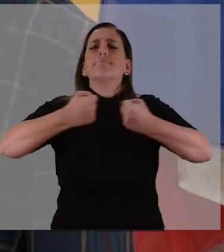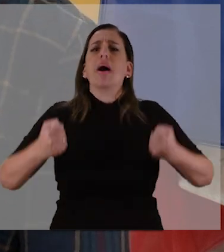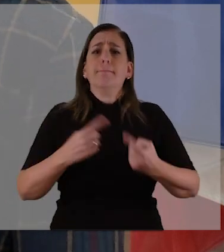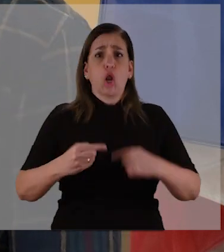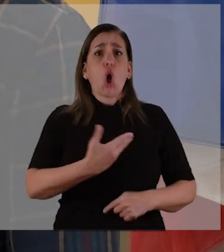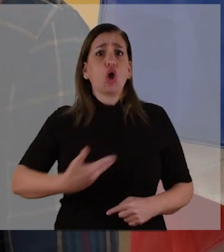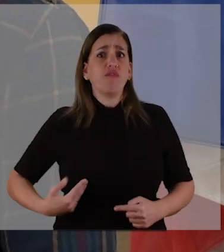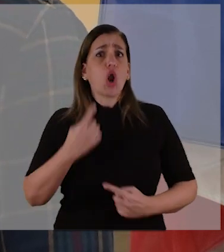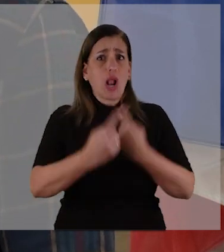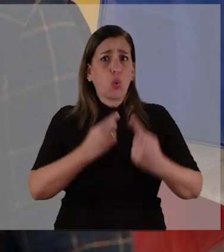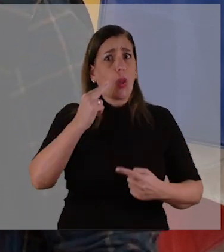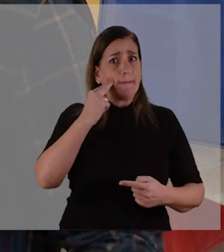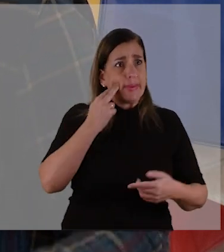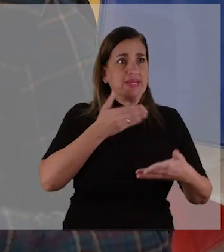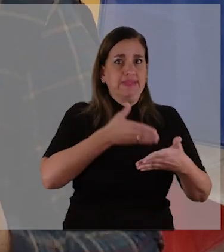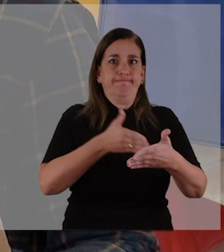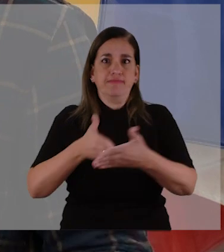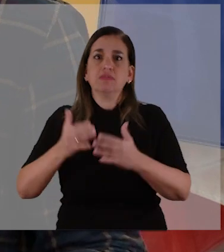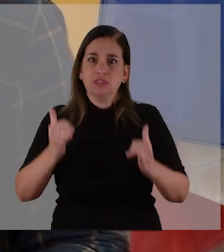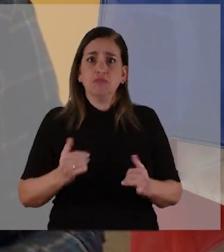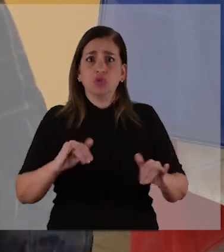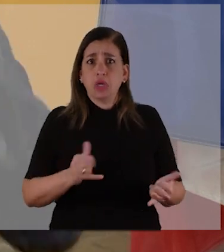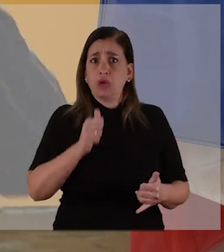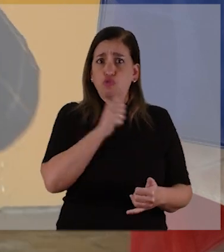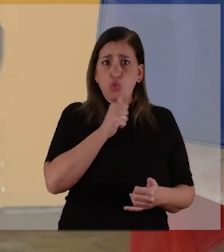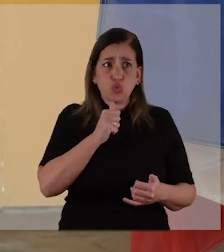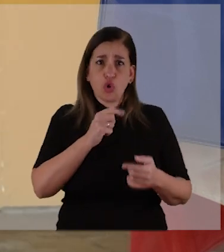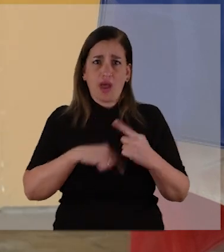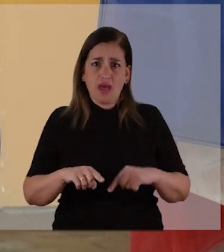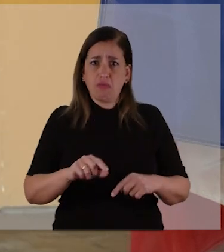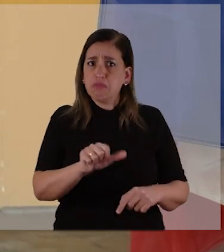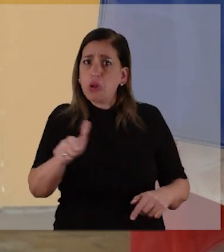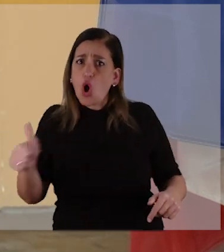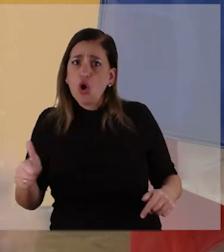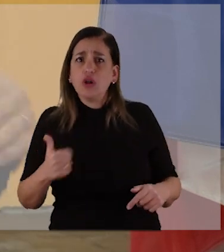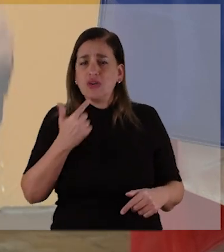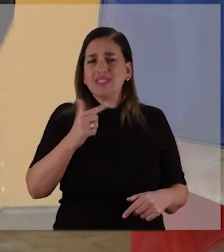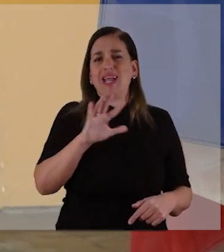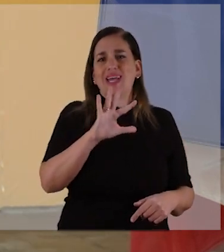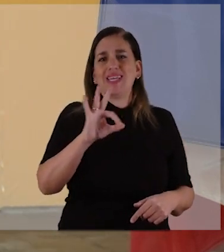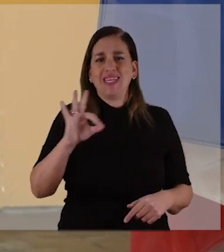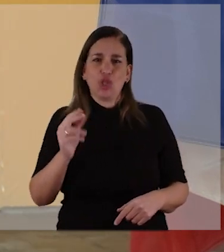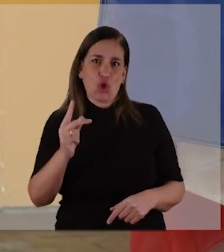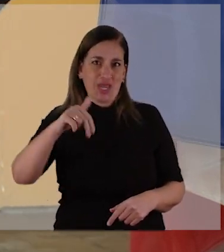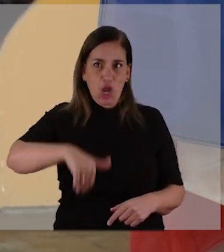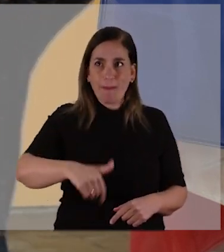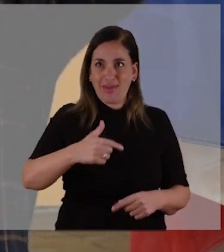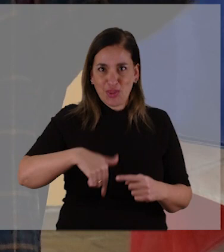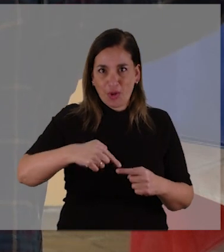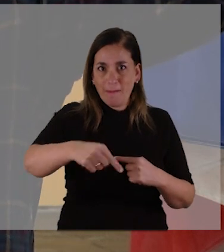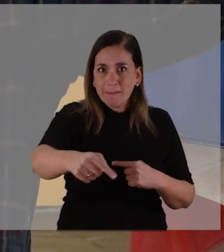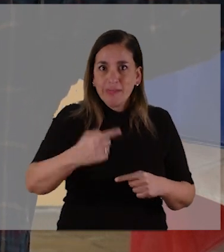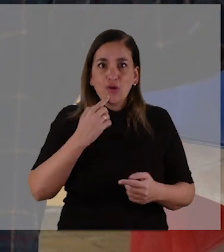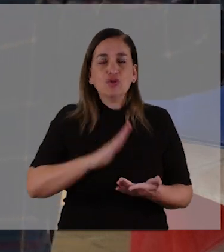No me quiero extender mucho más. El Gobierno ha tenido algunos inconvenientes en estos tiempos que ha solucionado con éxito. Sé que voy a hablar a 500